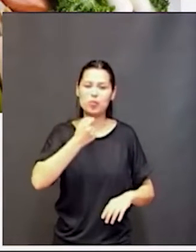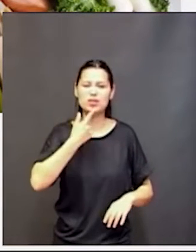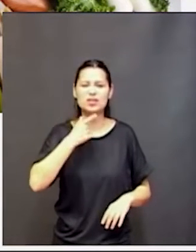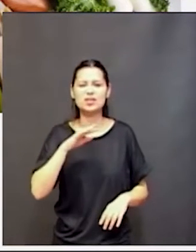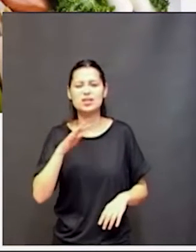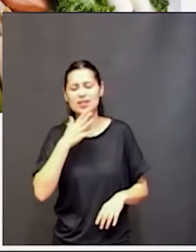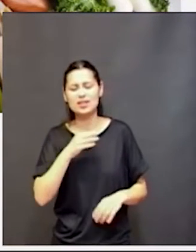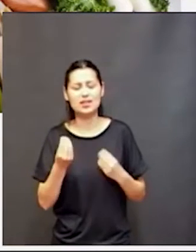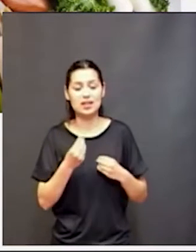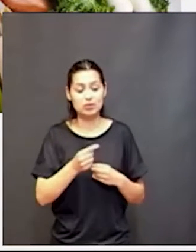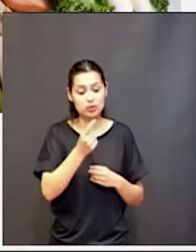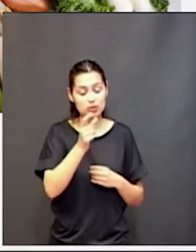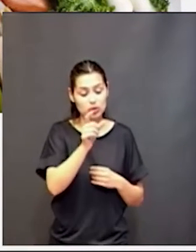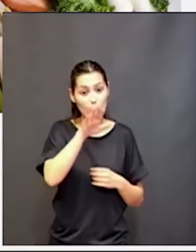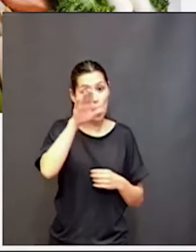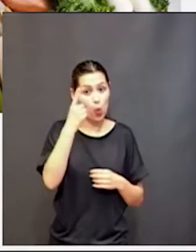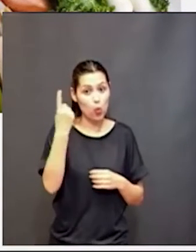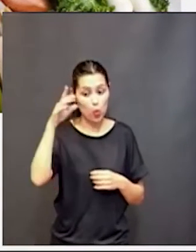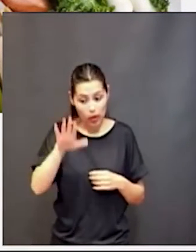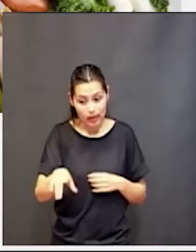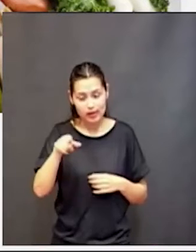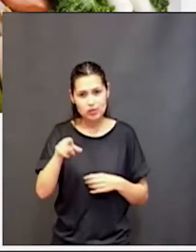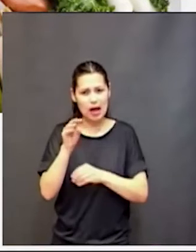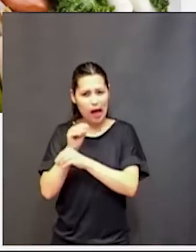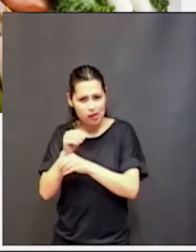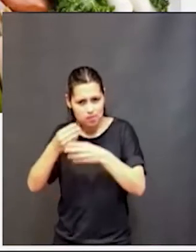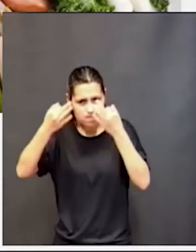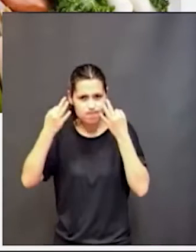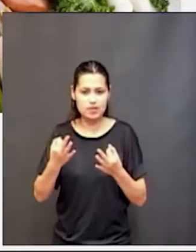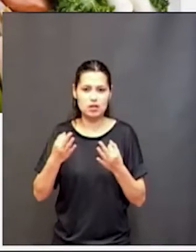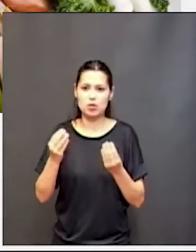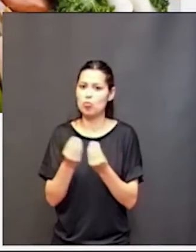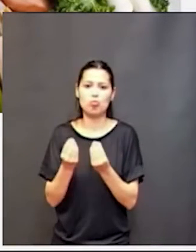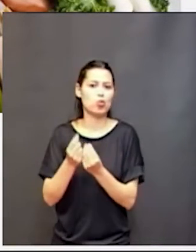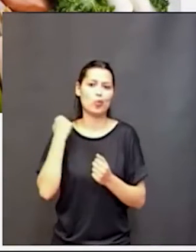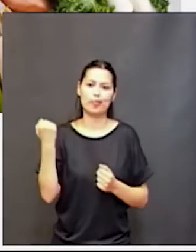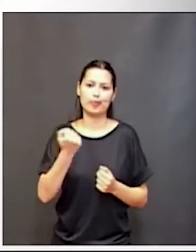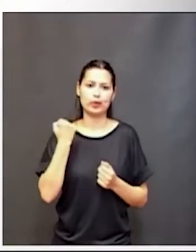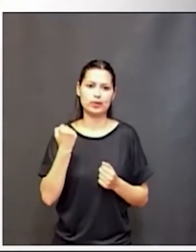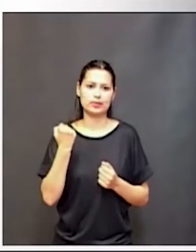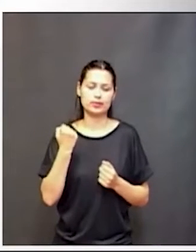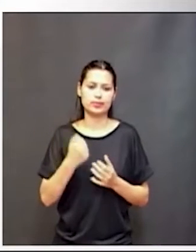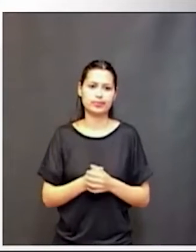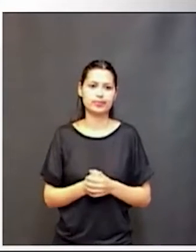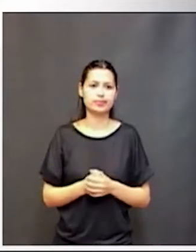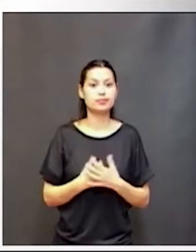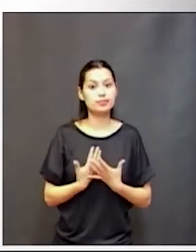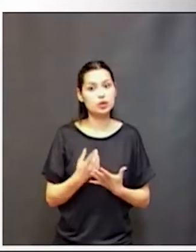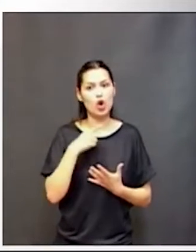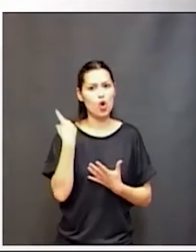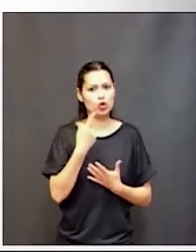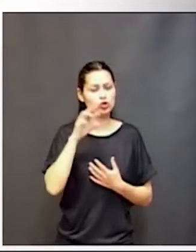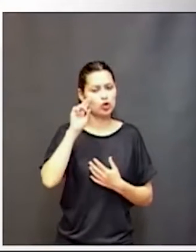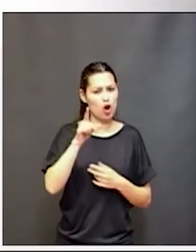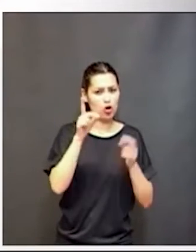menor ¿sí? Esto debe estar constantemente nosotros debemos estar constantemente atentos en